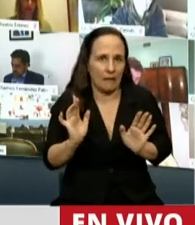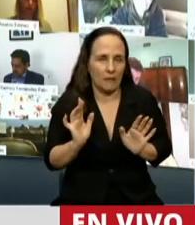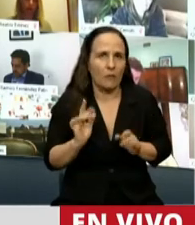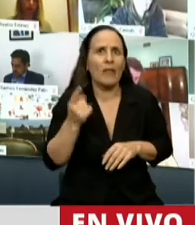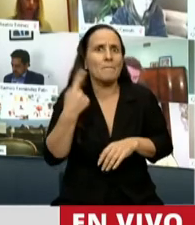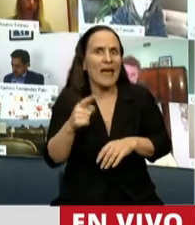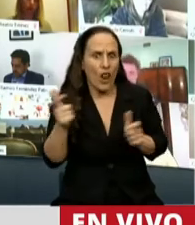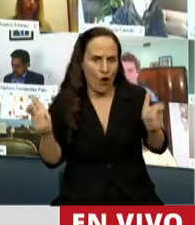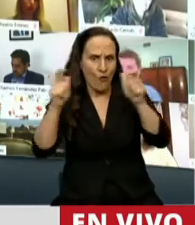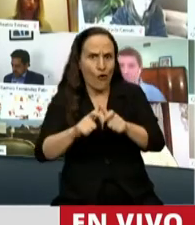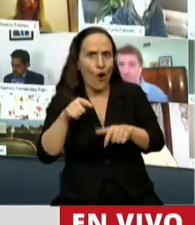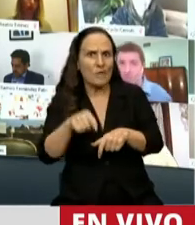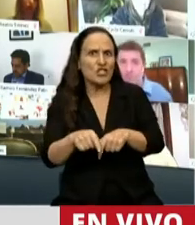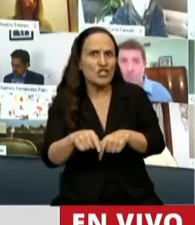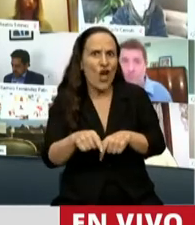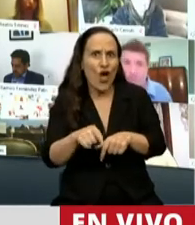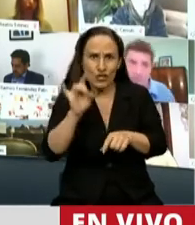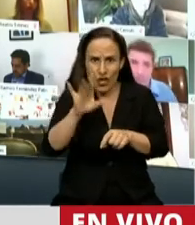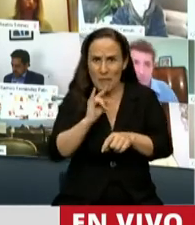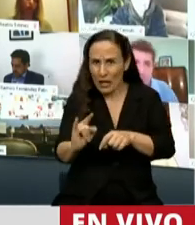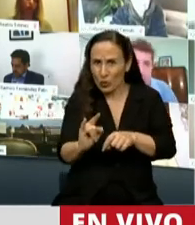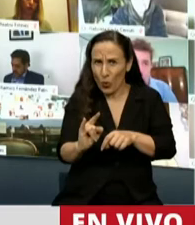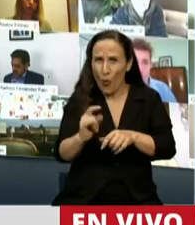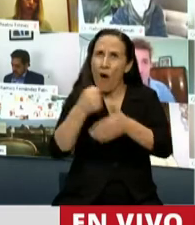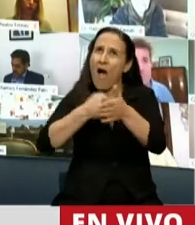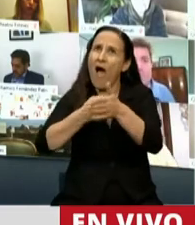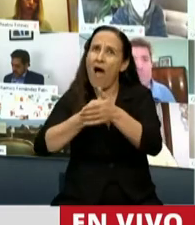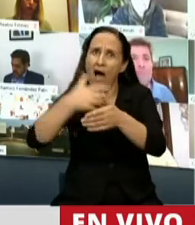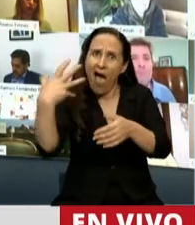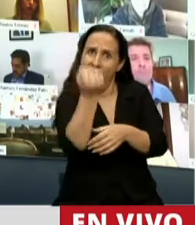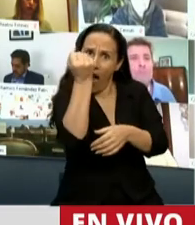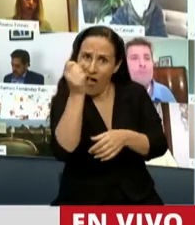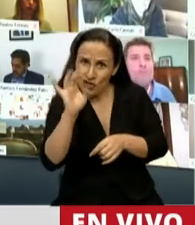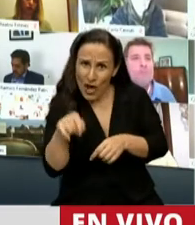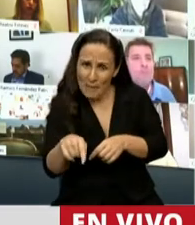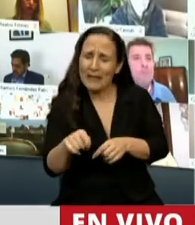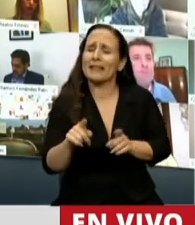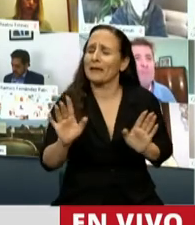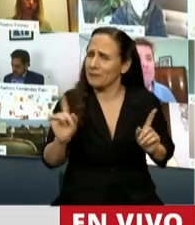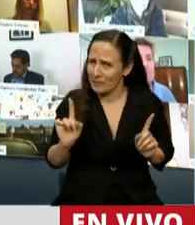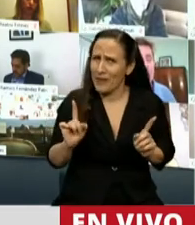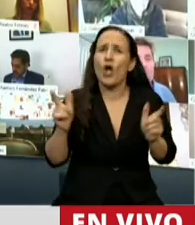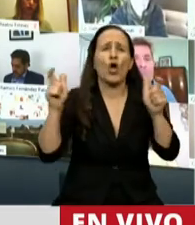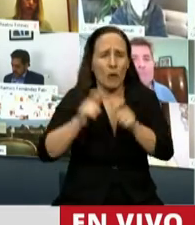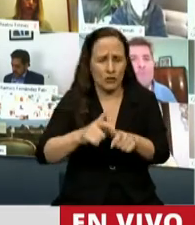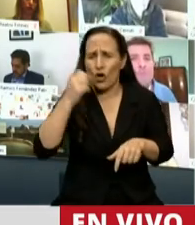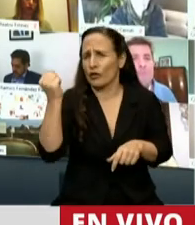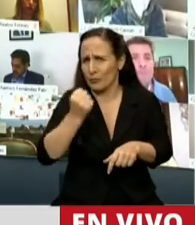una comisión la que va a lograr esto. La comisión, por más bien intencionada que sea,